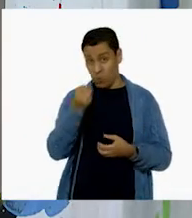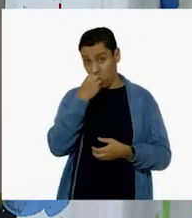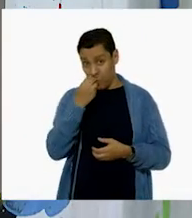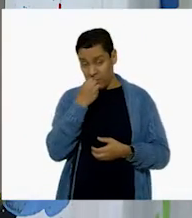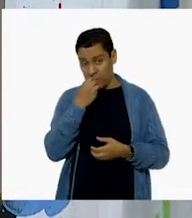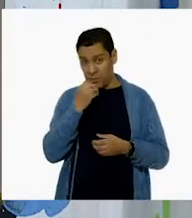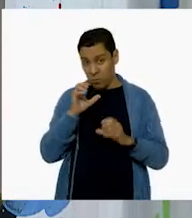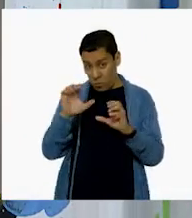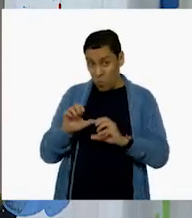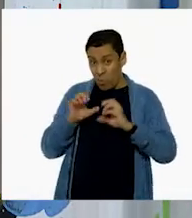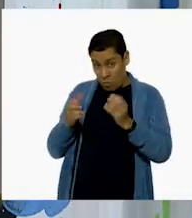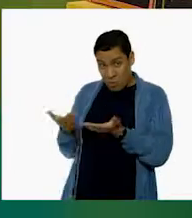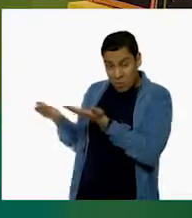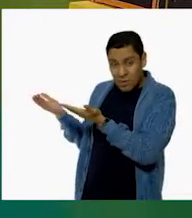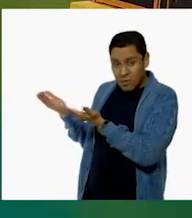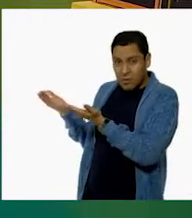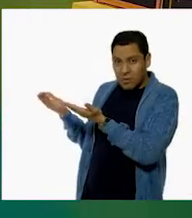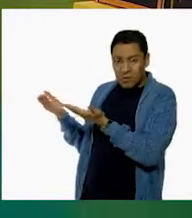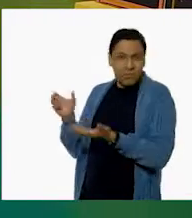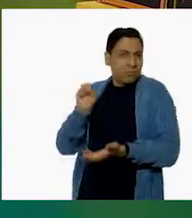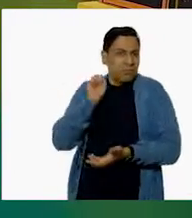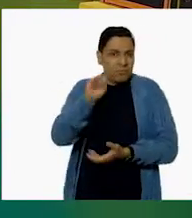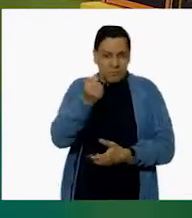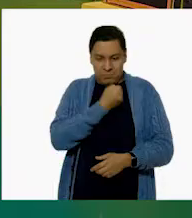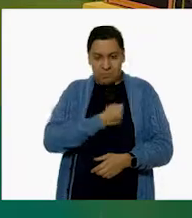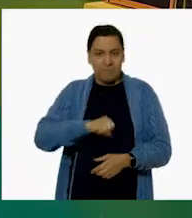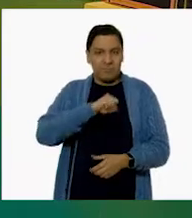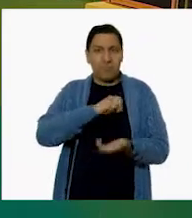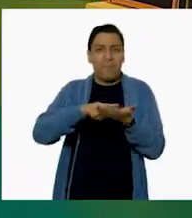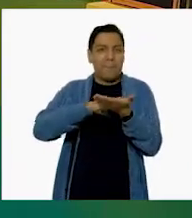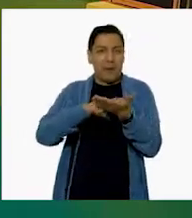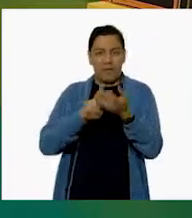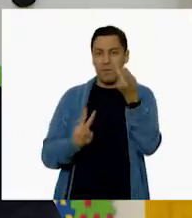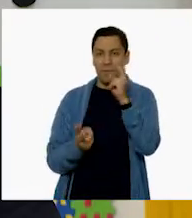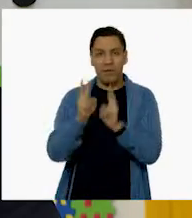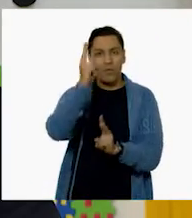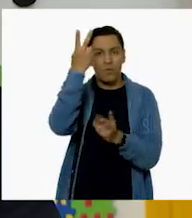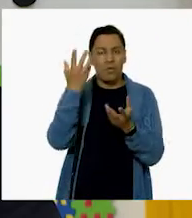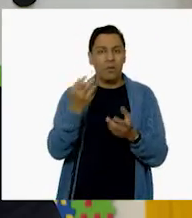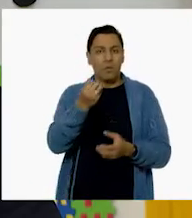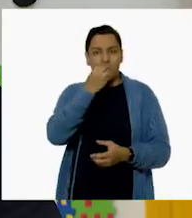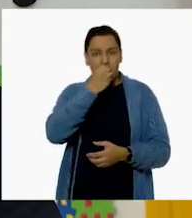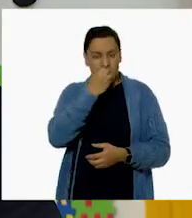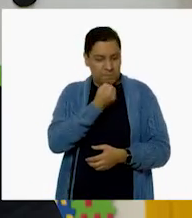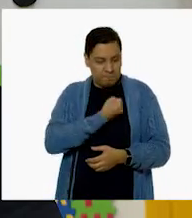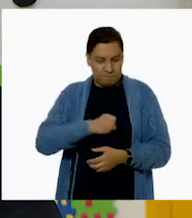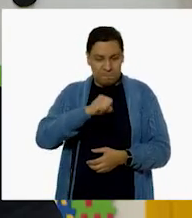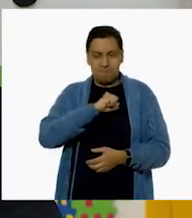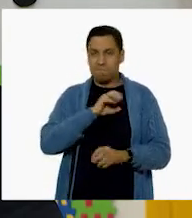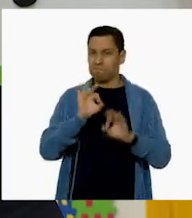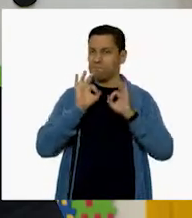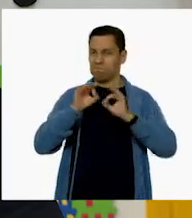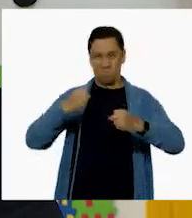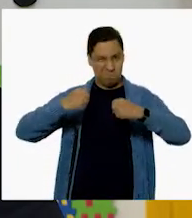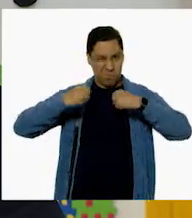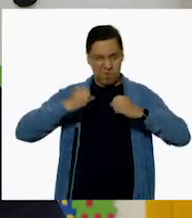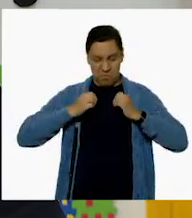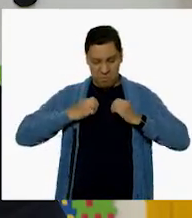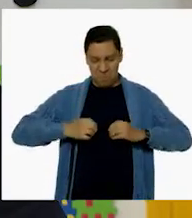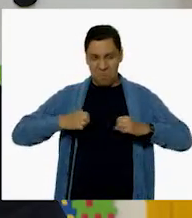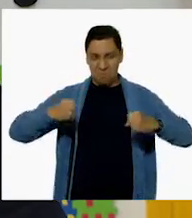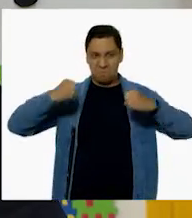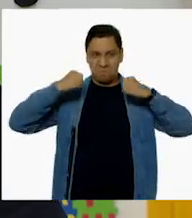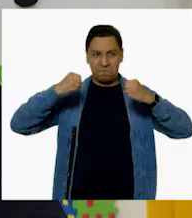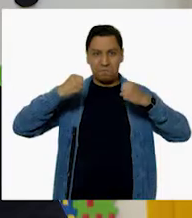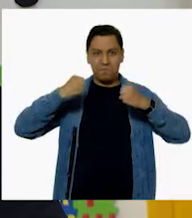Sí. Yo digo que sí, porque alimentarse sanamente es una manera en la que podemos mantener nuestro cuerpo sano y fuerte. Así que, ¿qué les